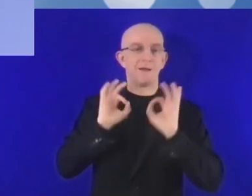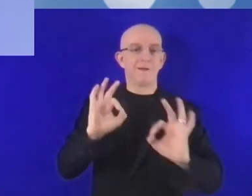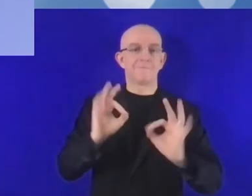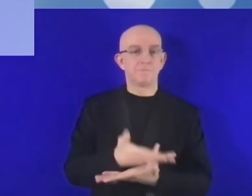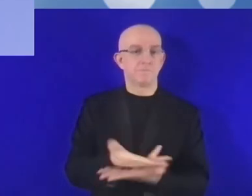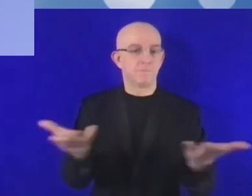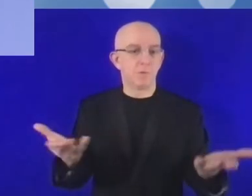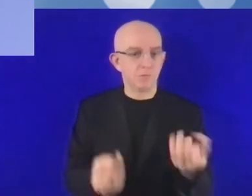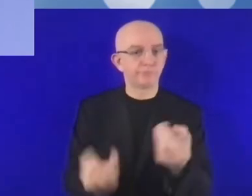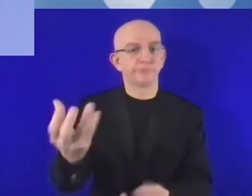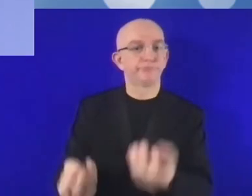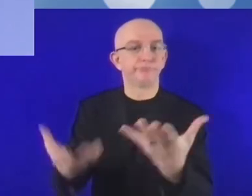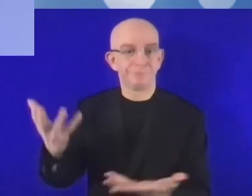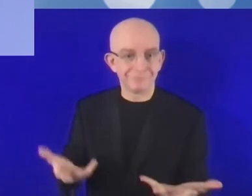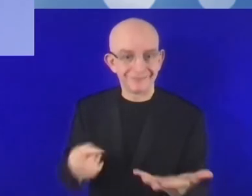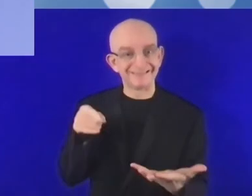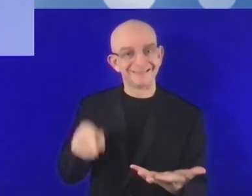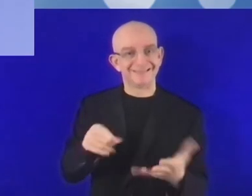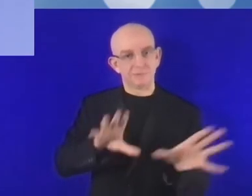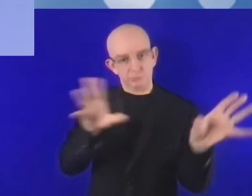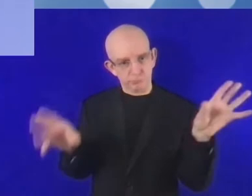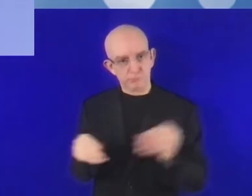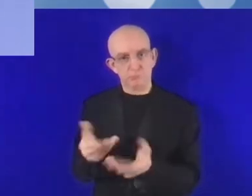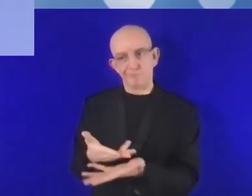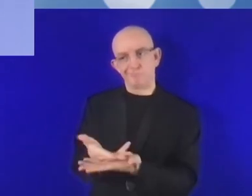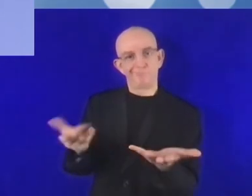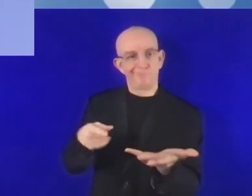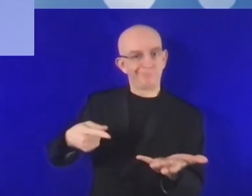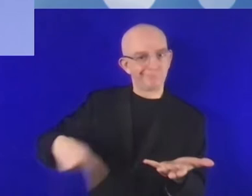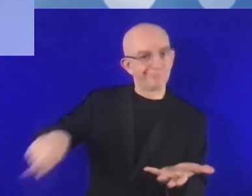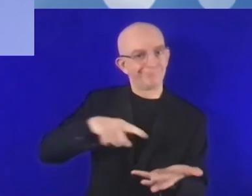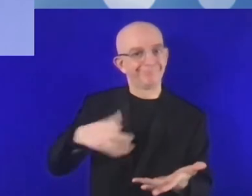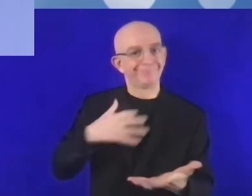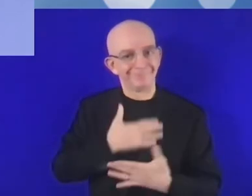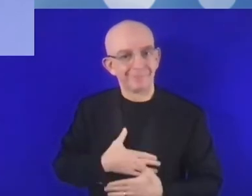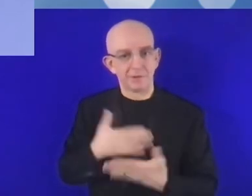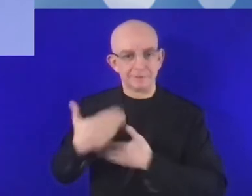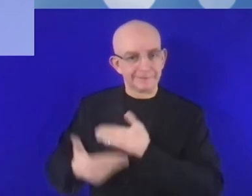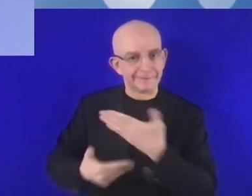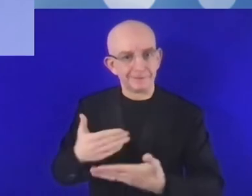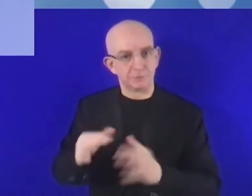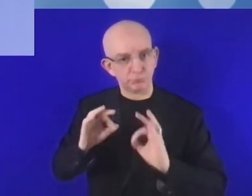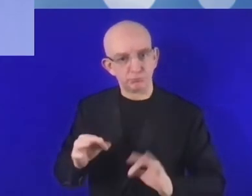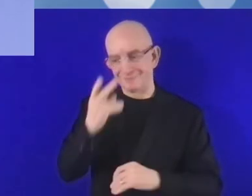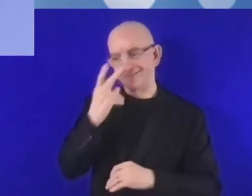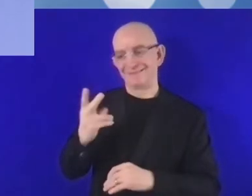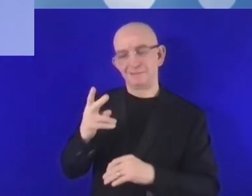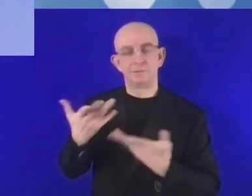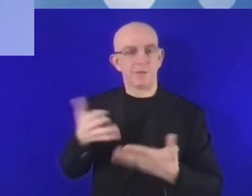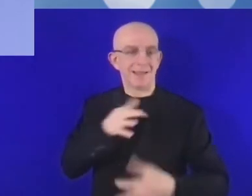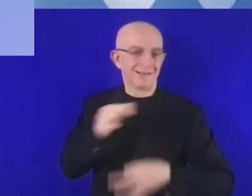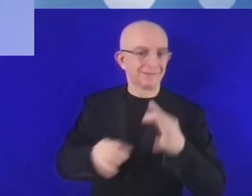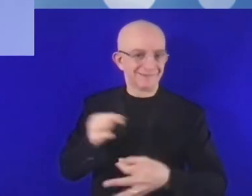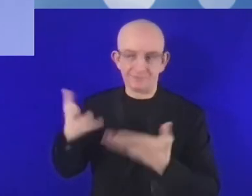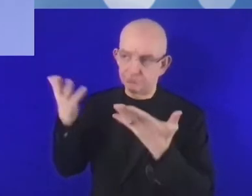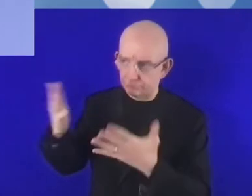posible, se necesita una cooperación de varias partes interesadas. Esta cooperación tiene que